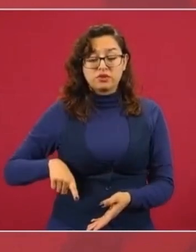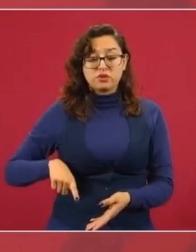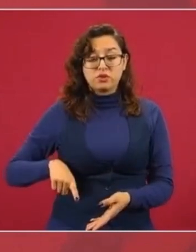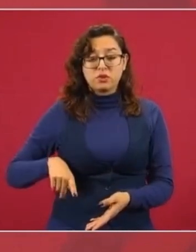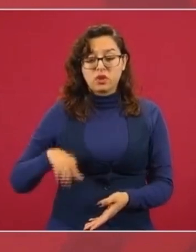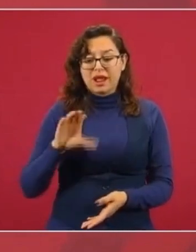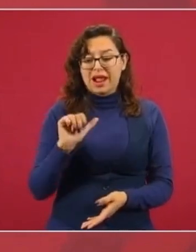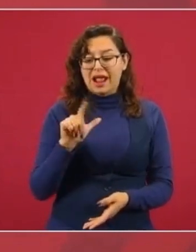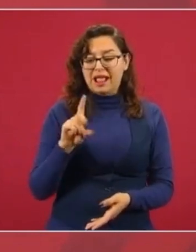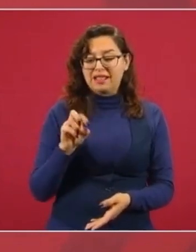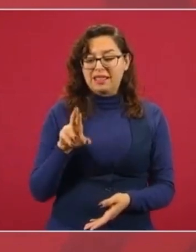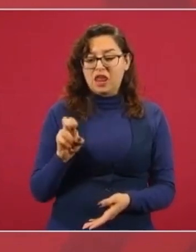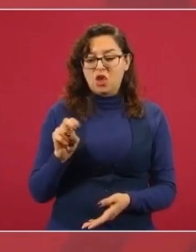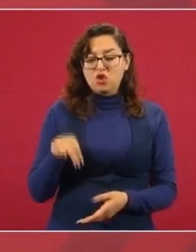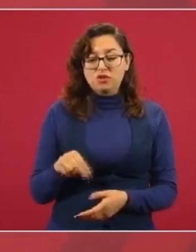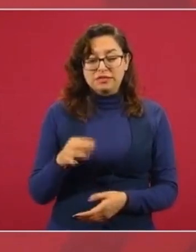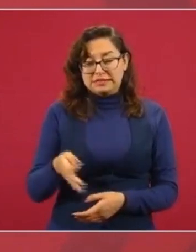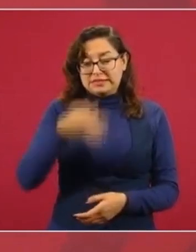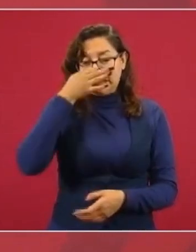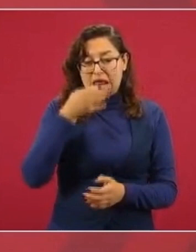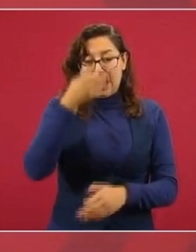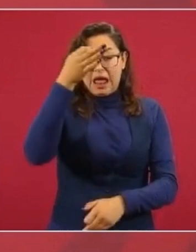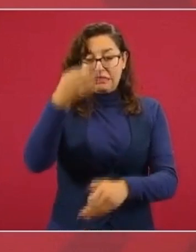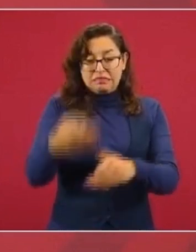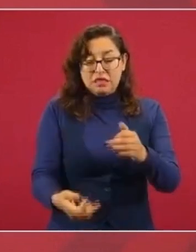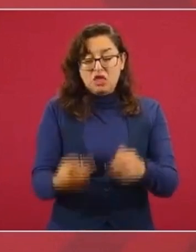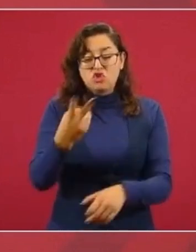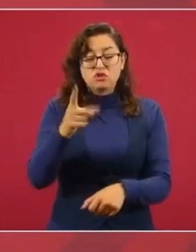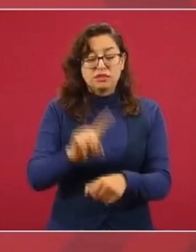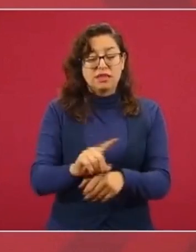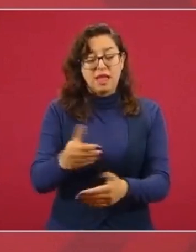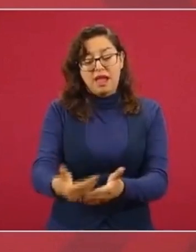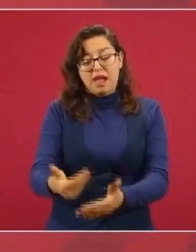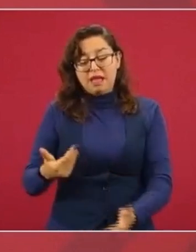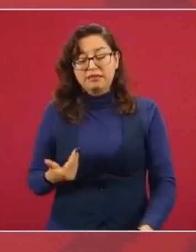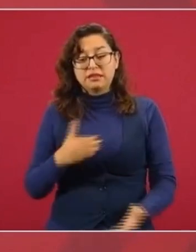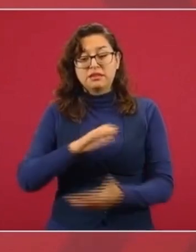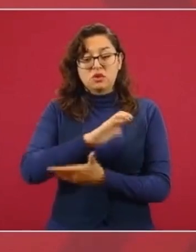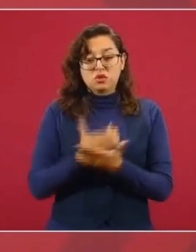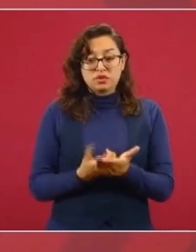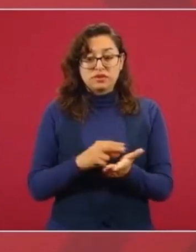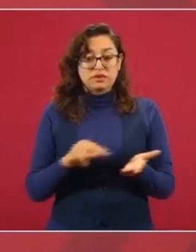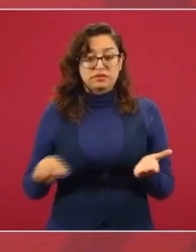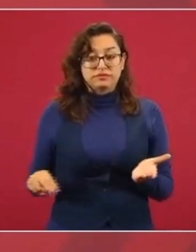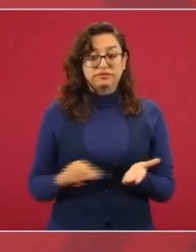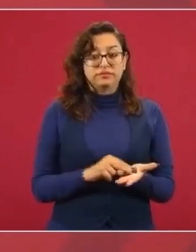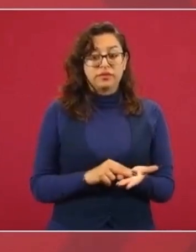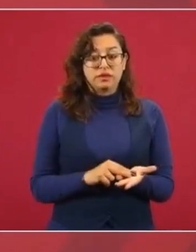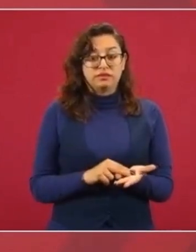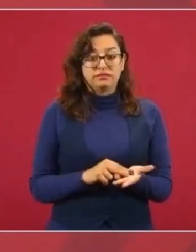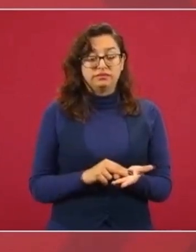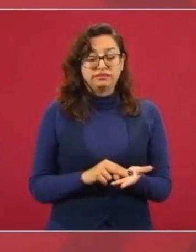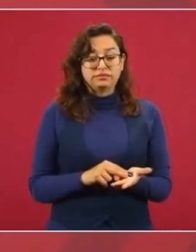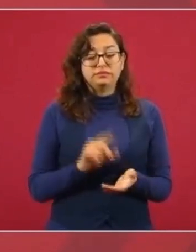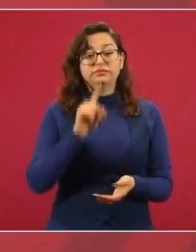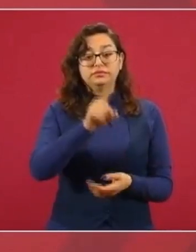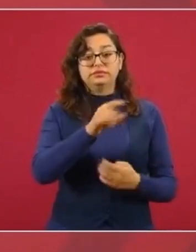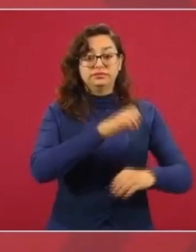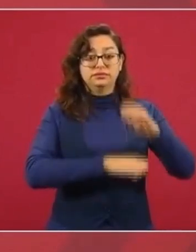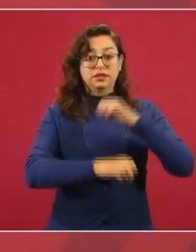Calderón, de una empresa vinculada a García Luna,